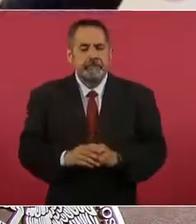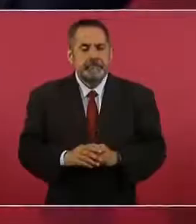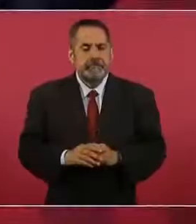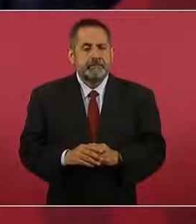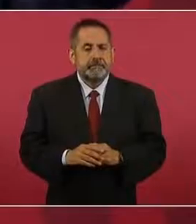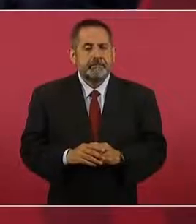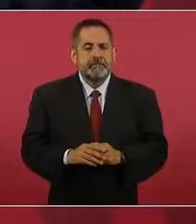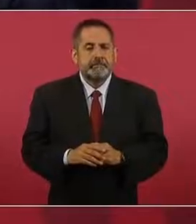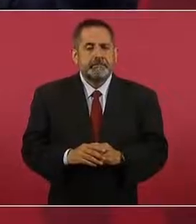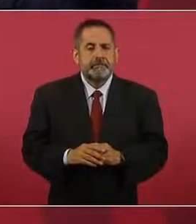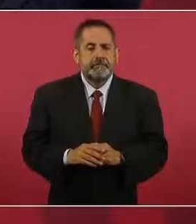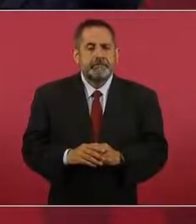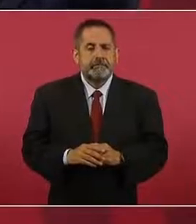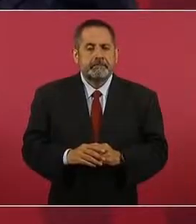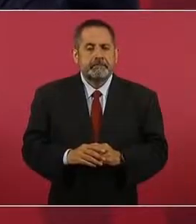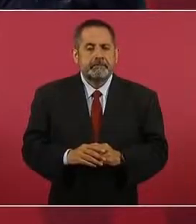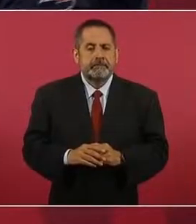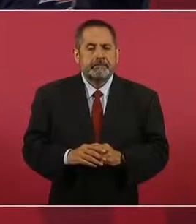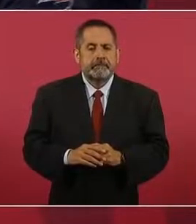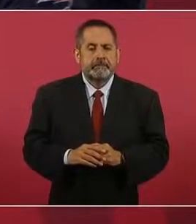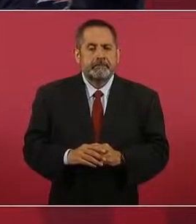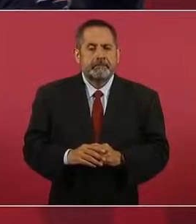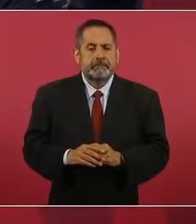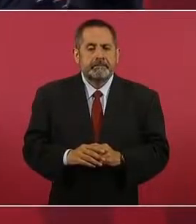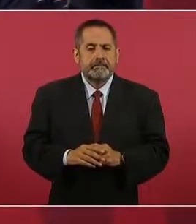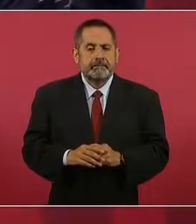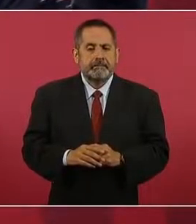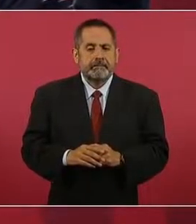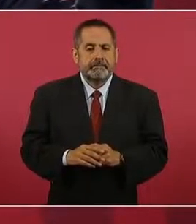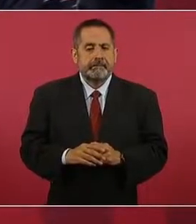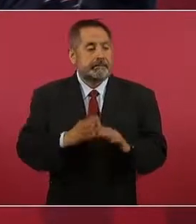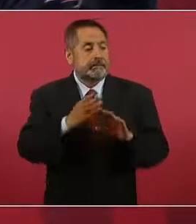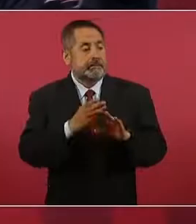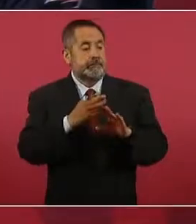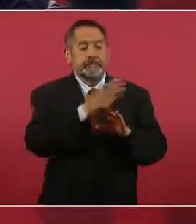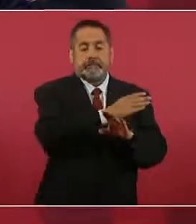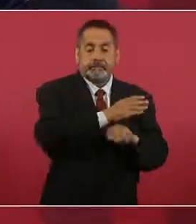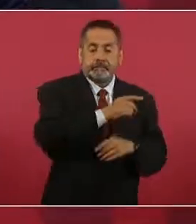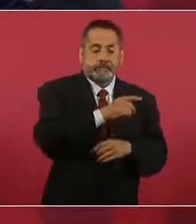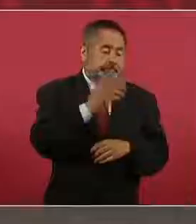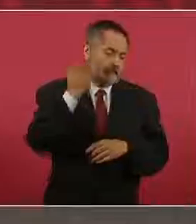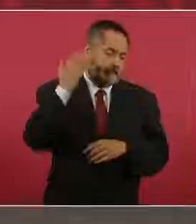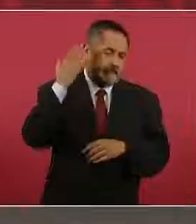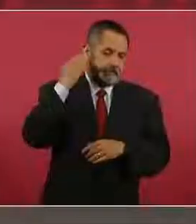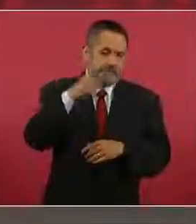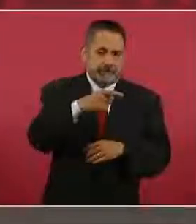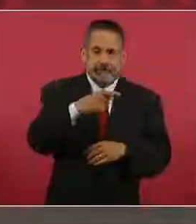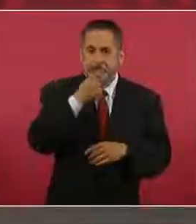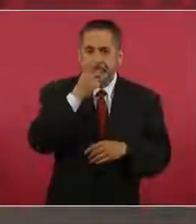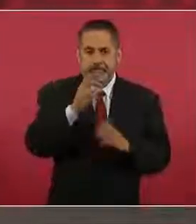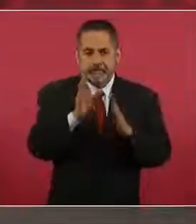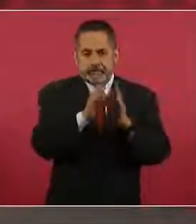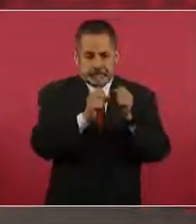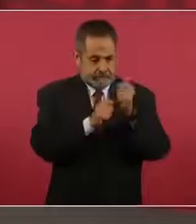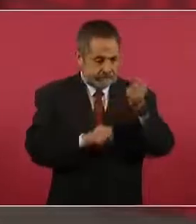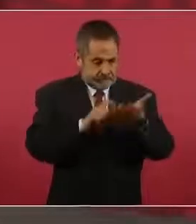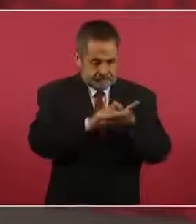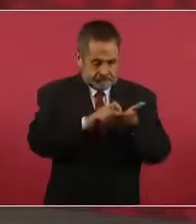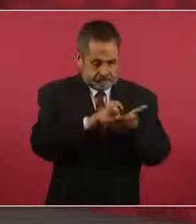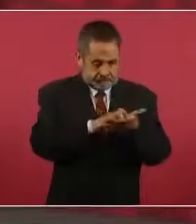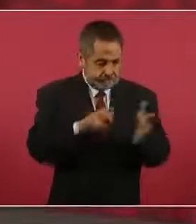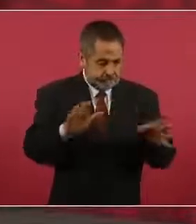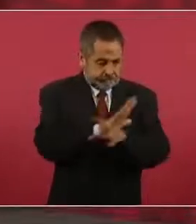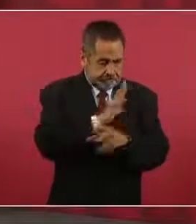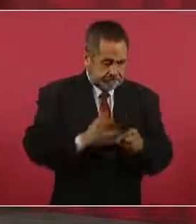antes iban a reformar la Constitución y el pueblo no se enteraba,